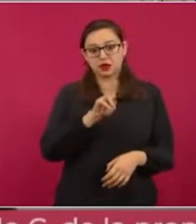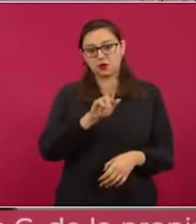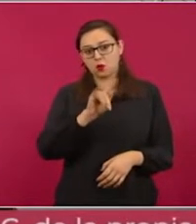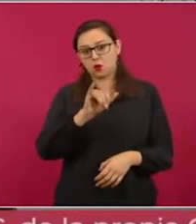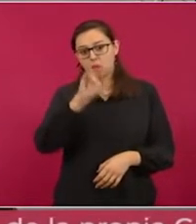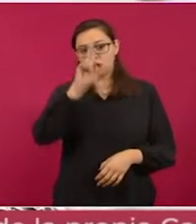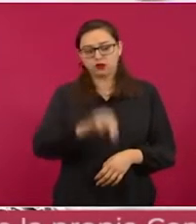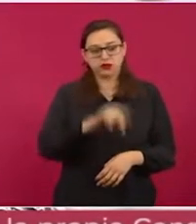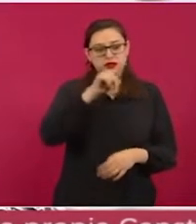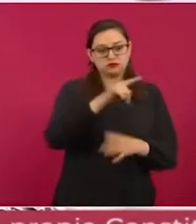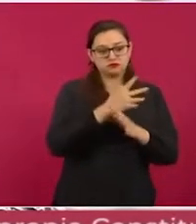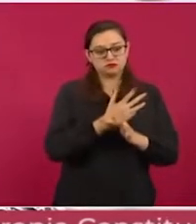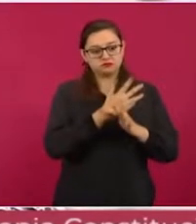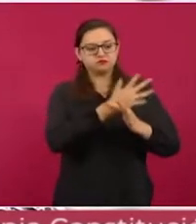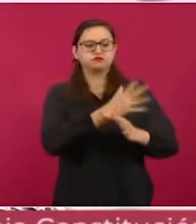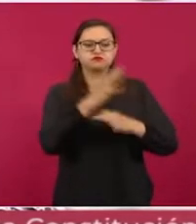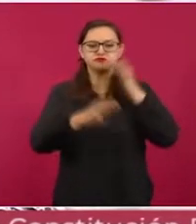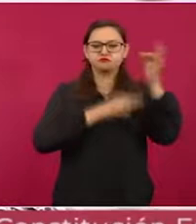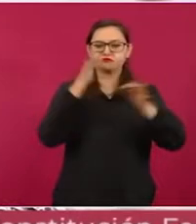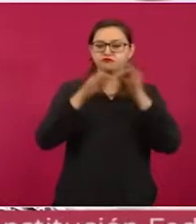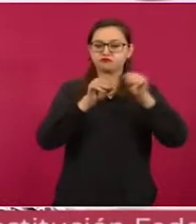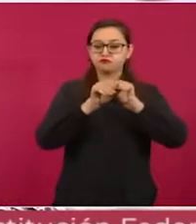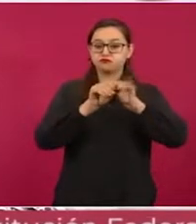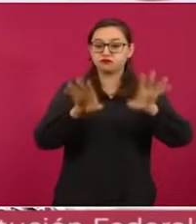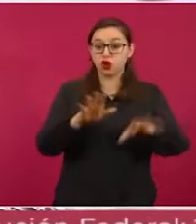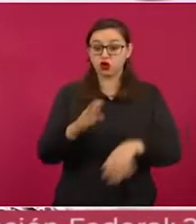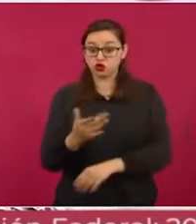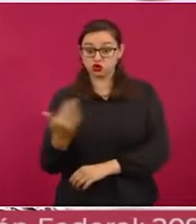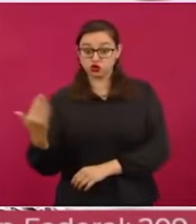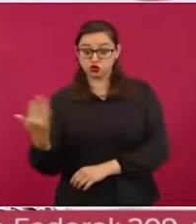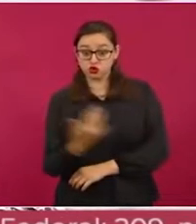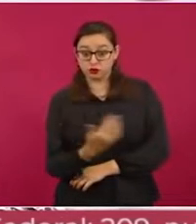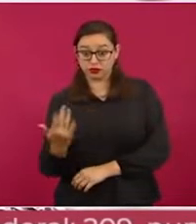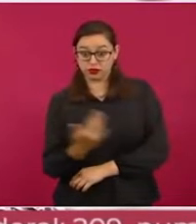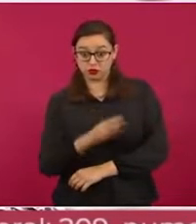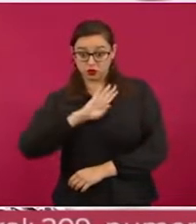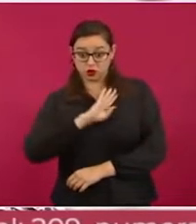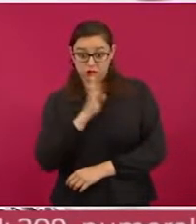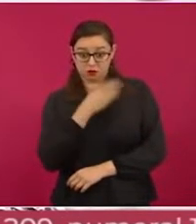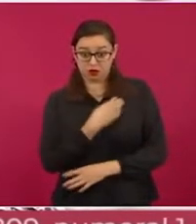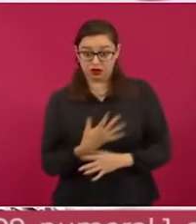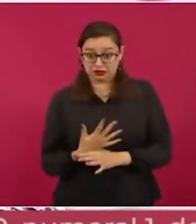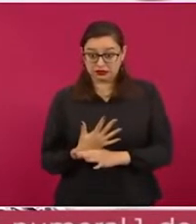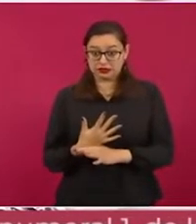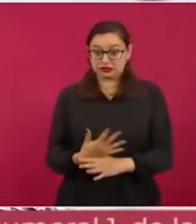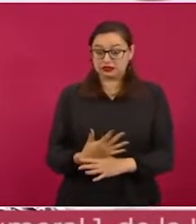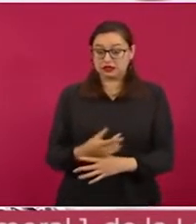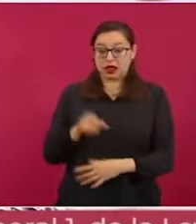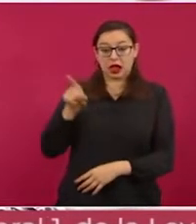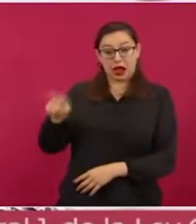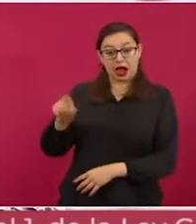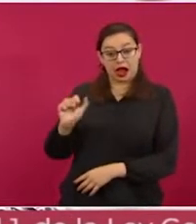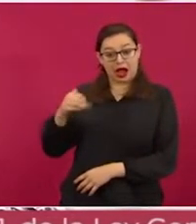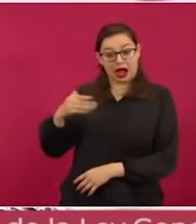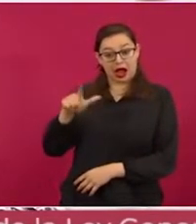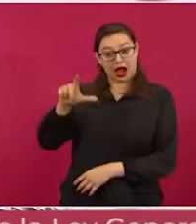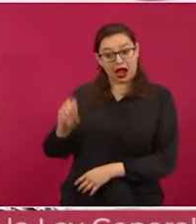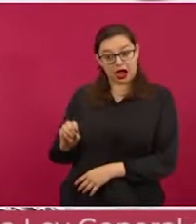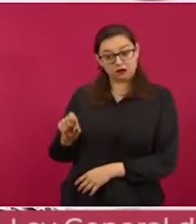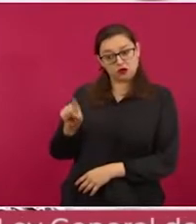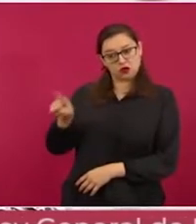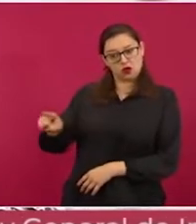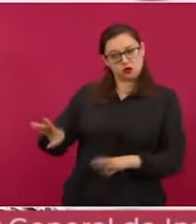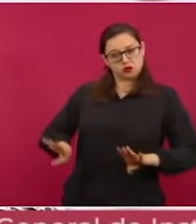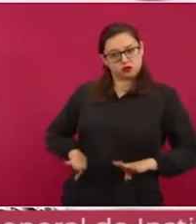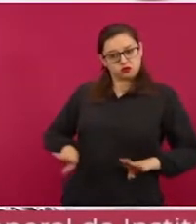Mediante subtítulos se decía que el mandatario ruso cuestionaba la postura del presidente de México respecto a la guerra